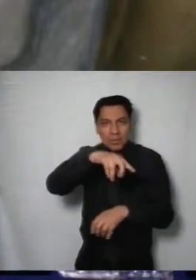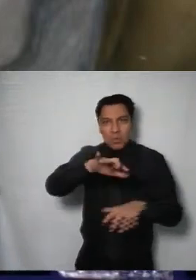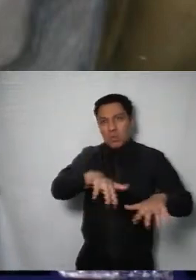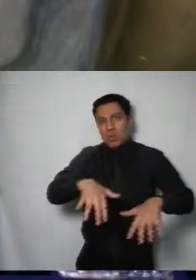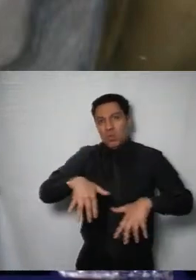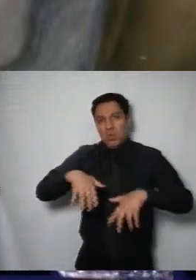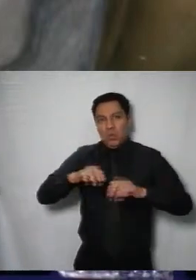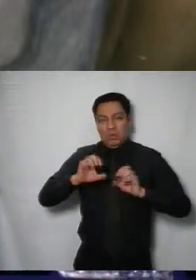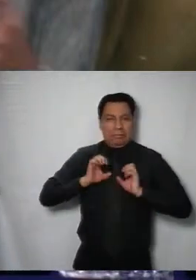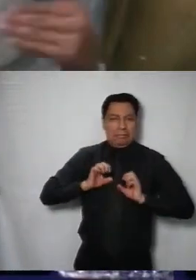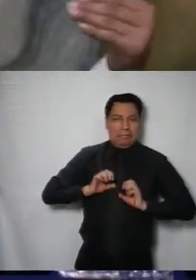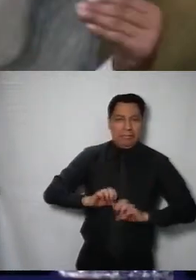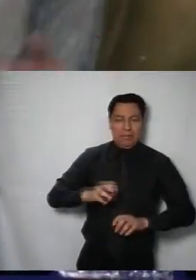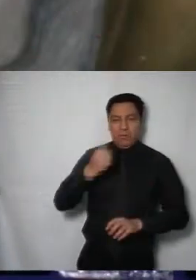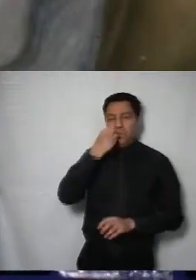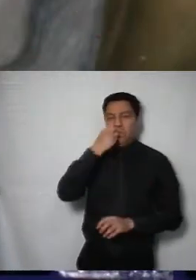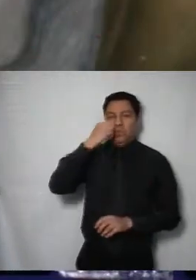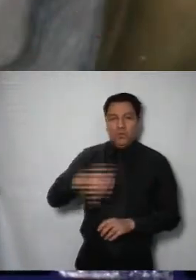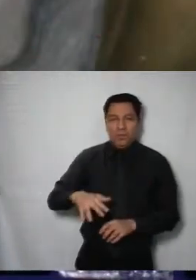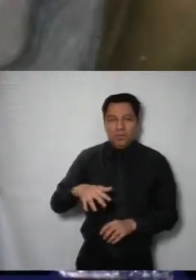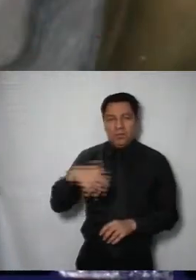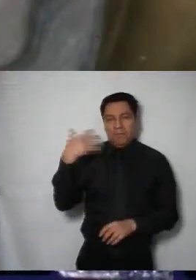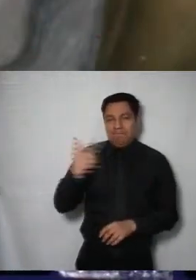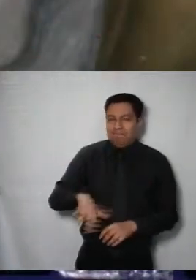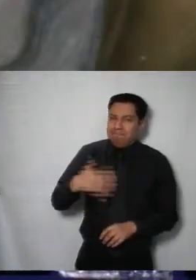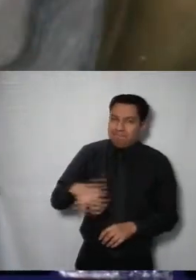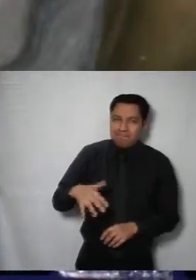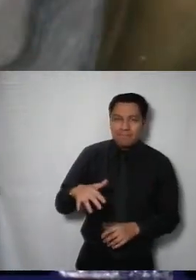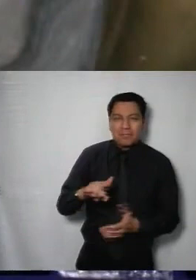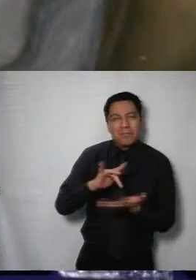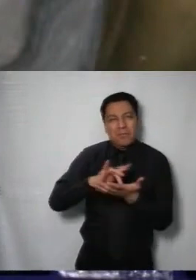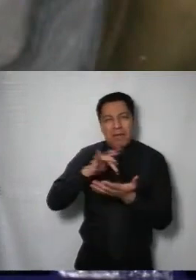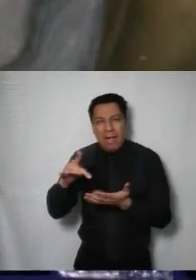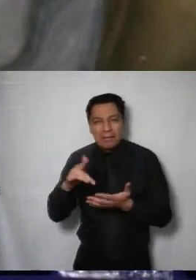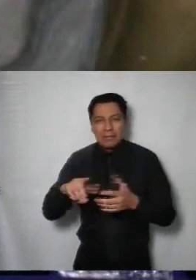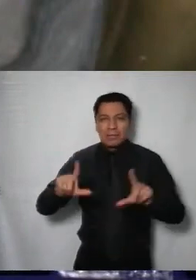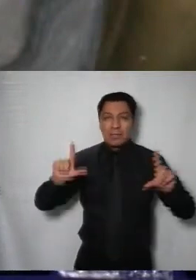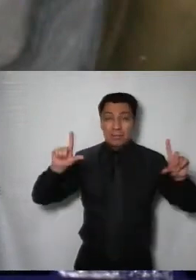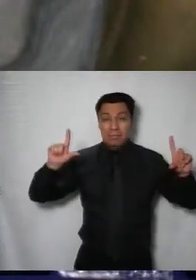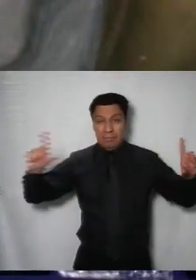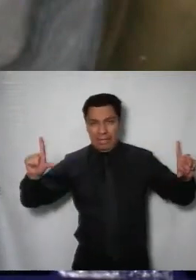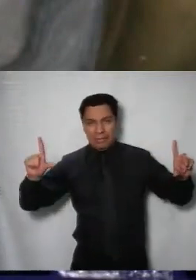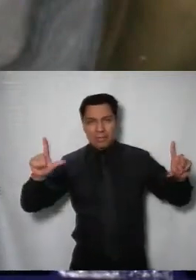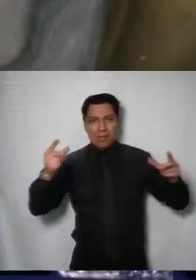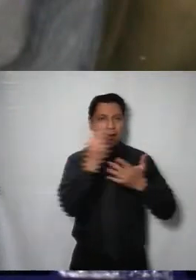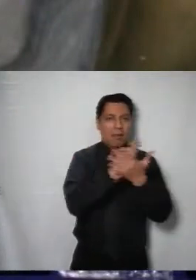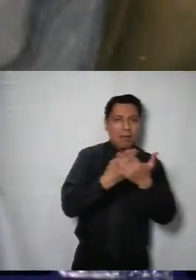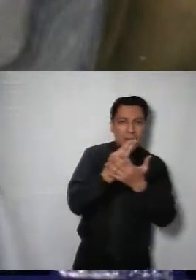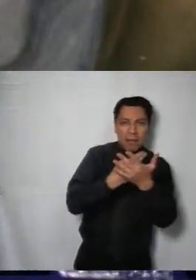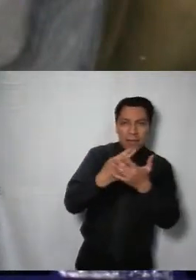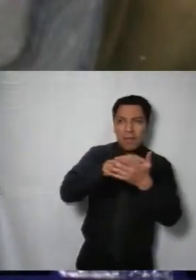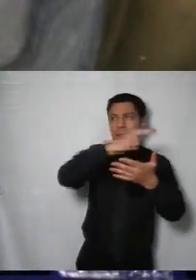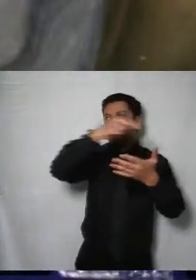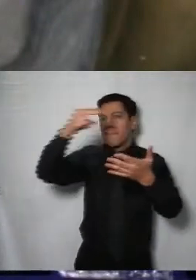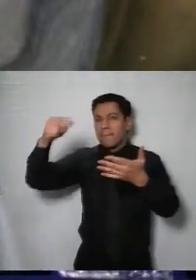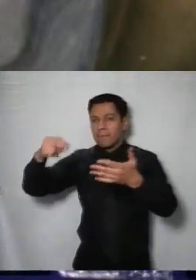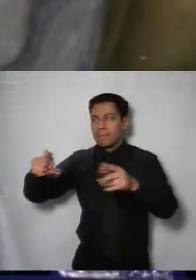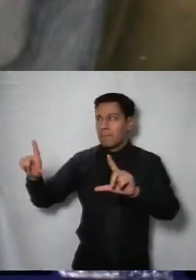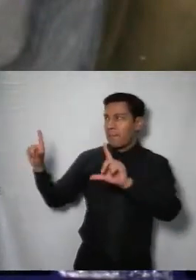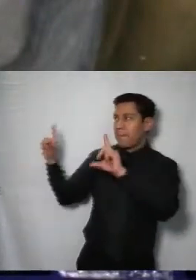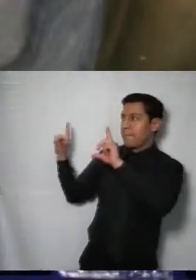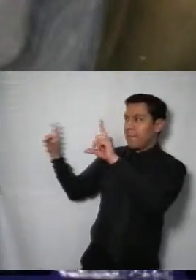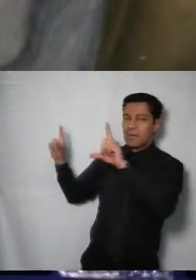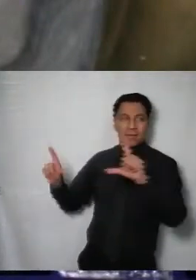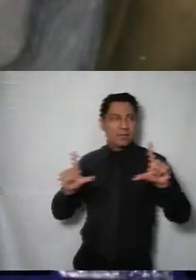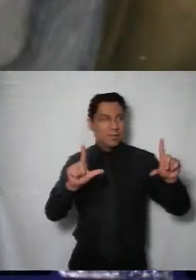tan maravilloso y con este fondo tan espléndido como lo son los murales que tenemos en la parte trasera del auditorio Yusen Perloquito